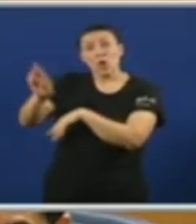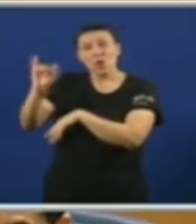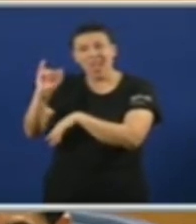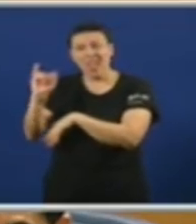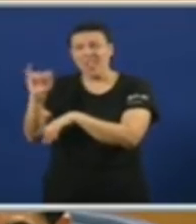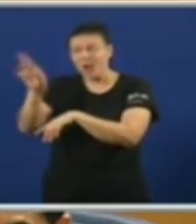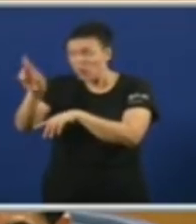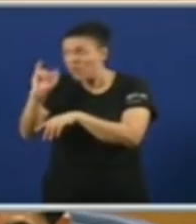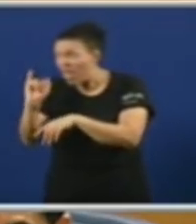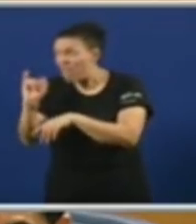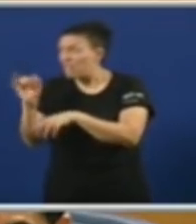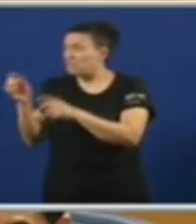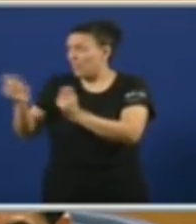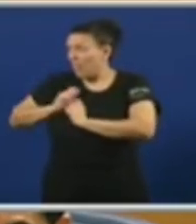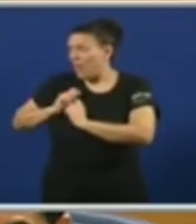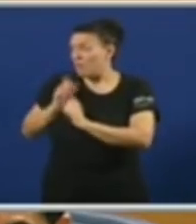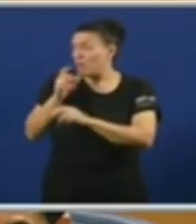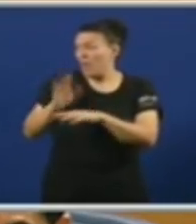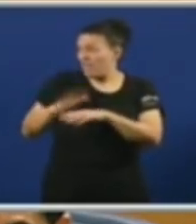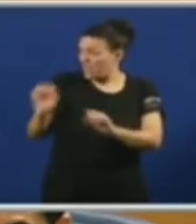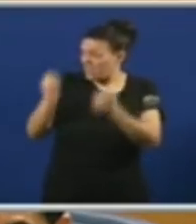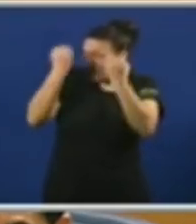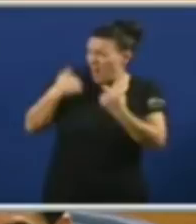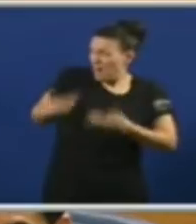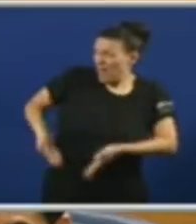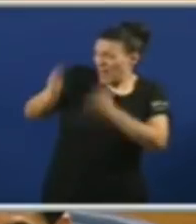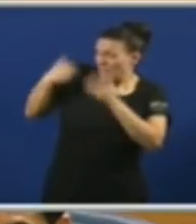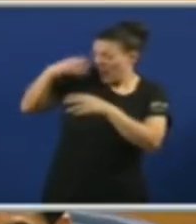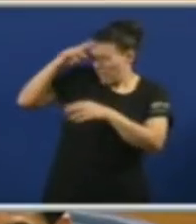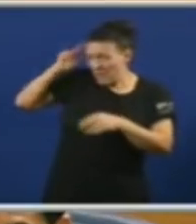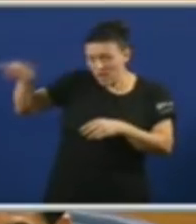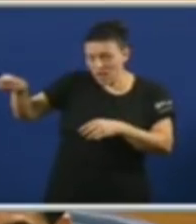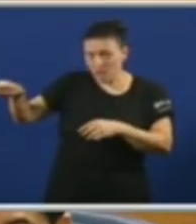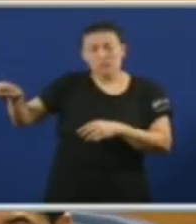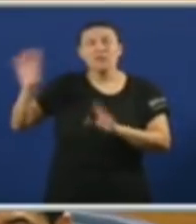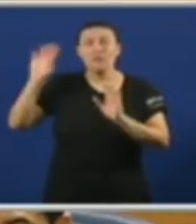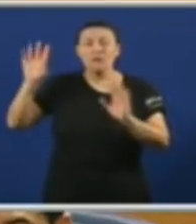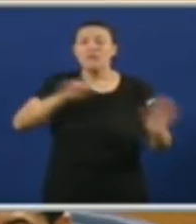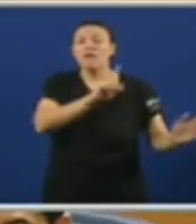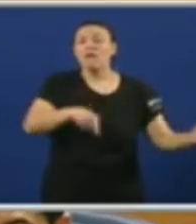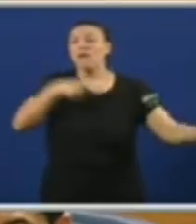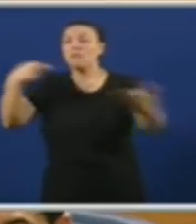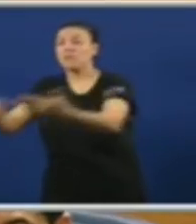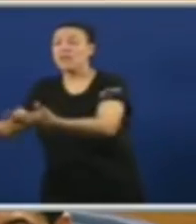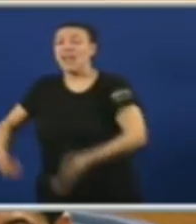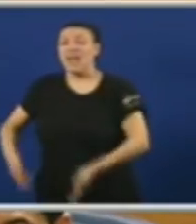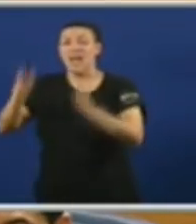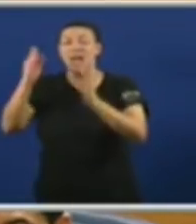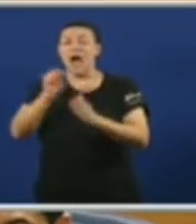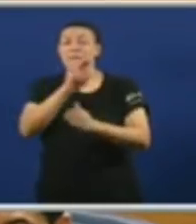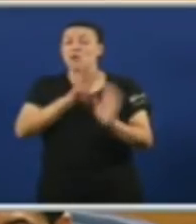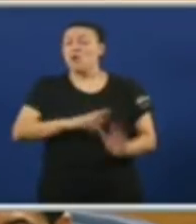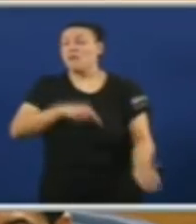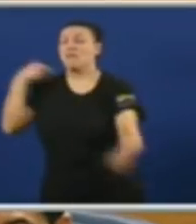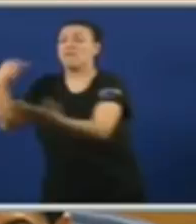pagar entre todos e todas Para rescatar A radiais madrileñas Ben pode figurar Na lista de autoestradas Que hai que rescatar A AP9